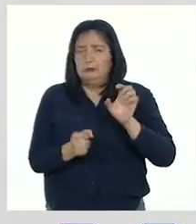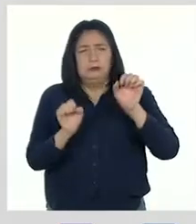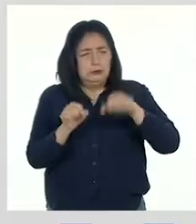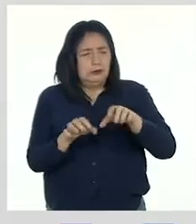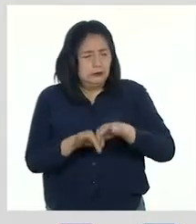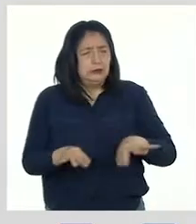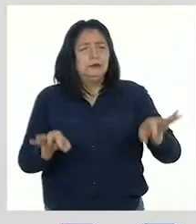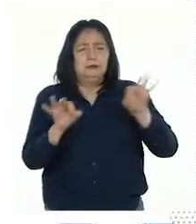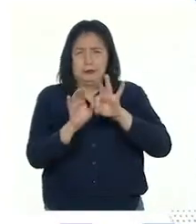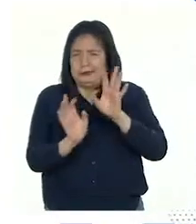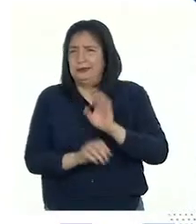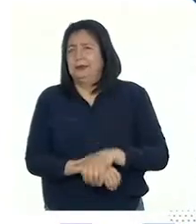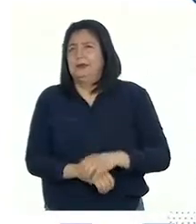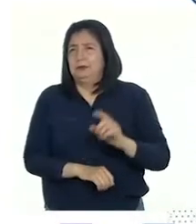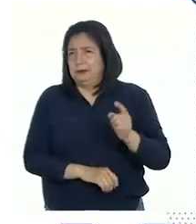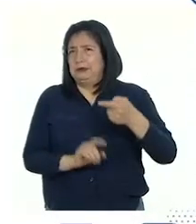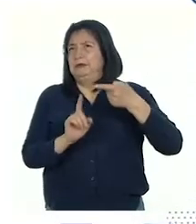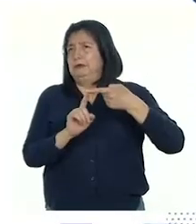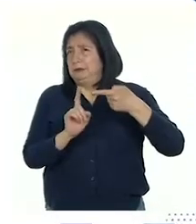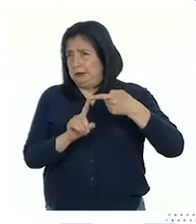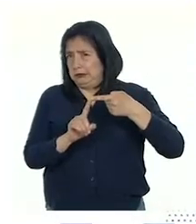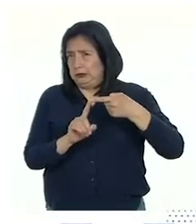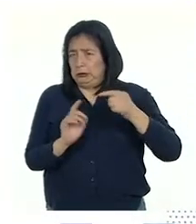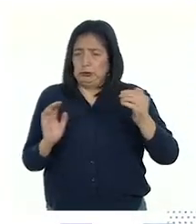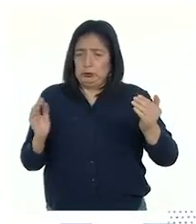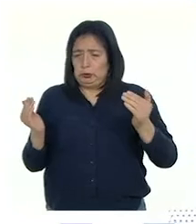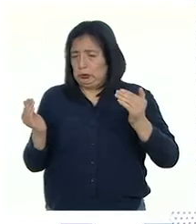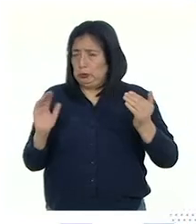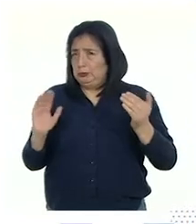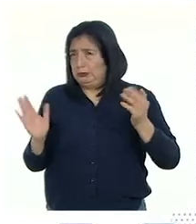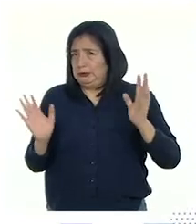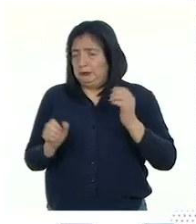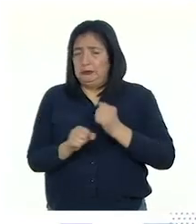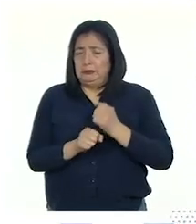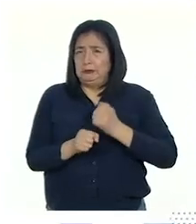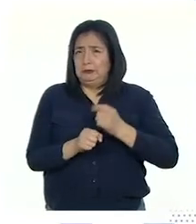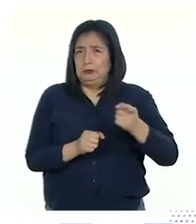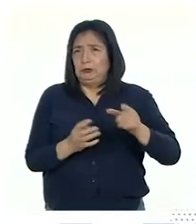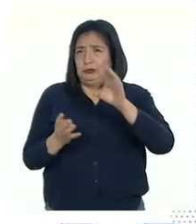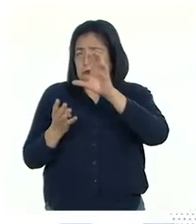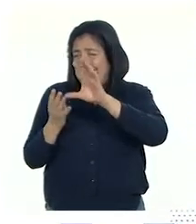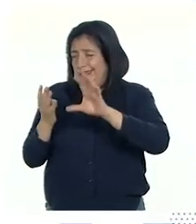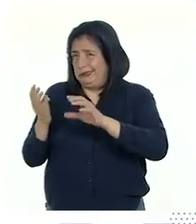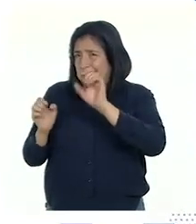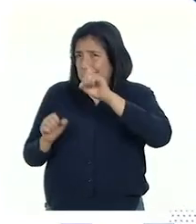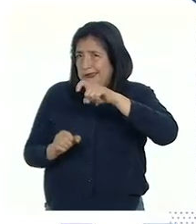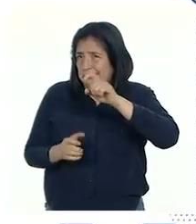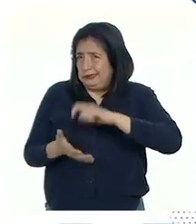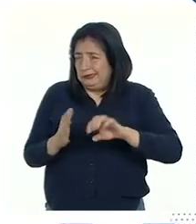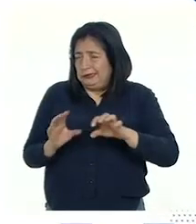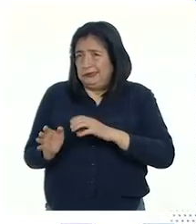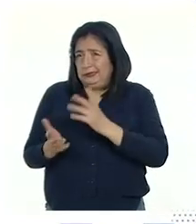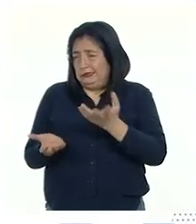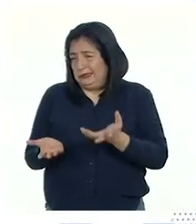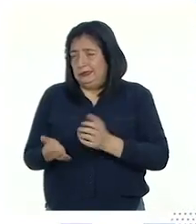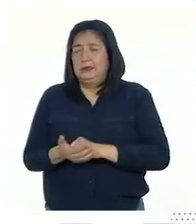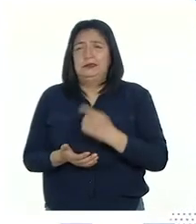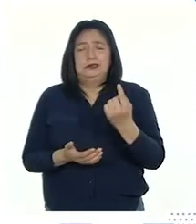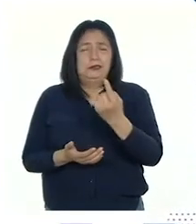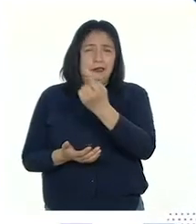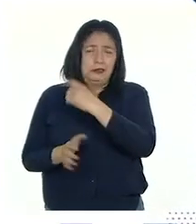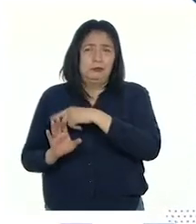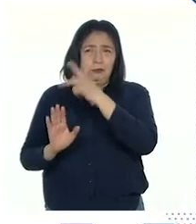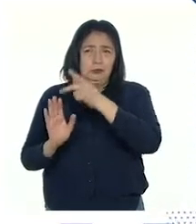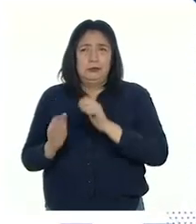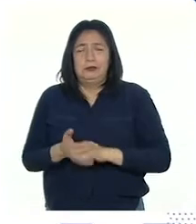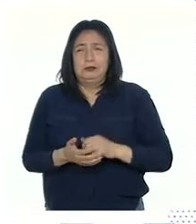importante que... Primero, comparemos nuestros trabajos con las características que debía tener el producto de cada